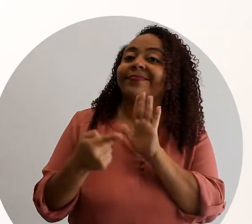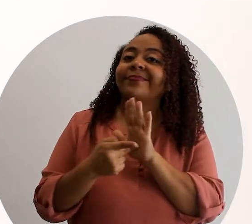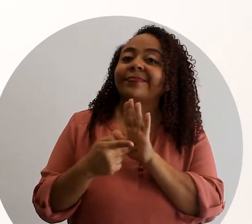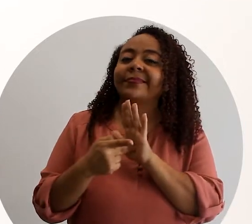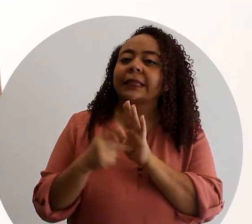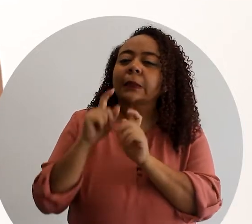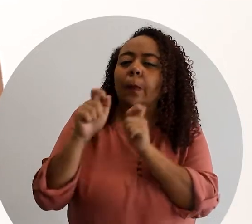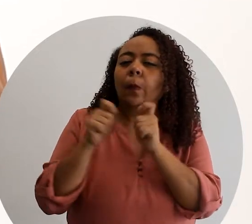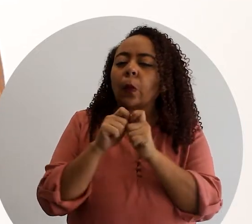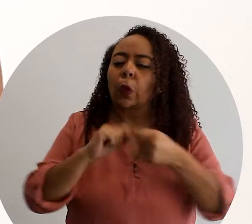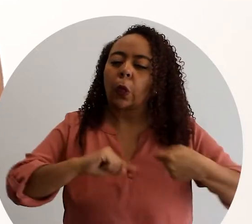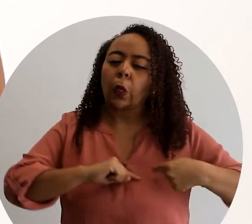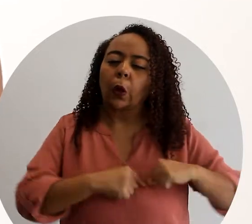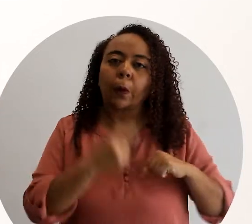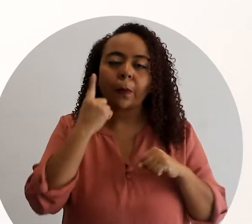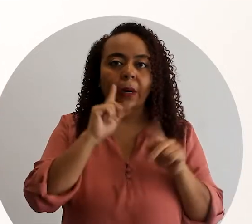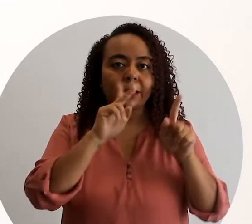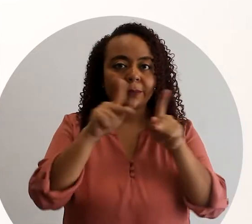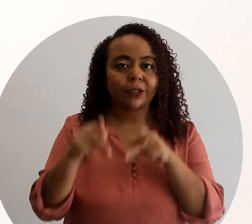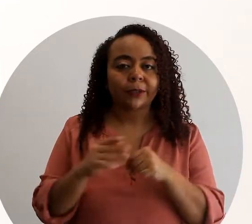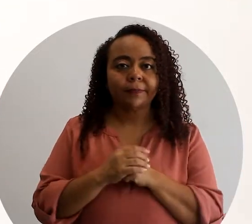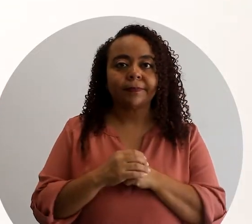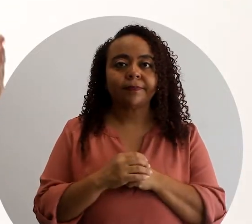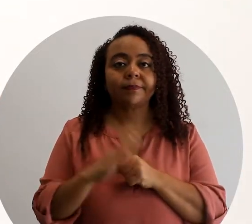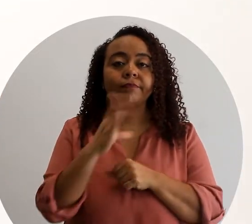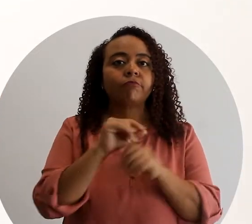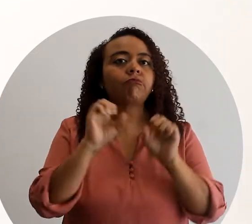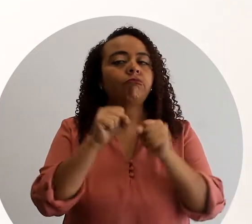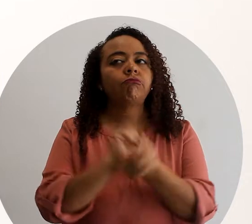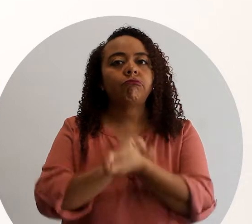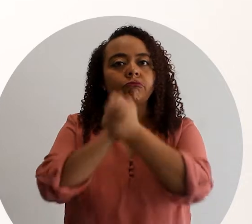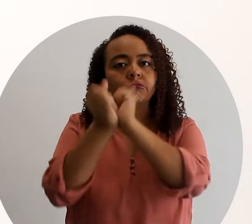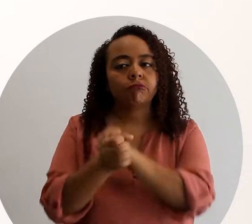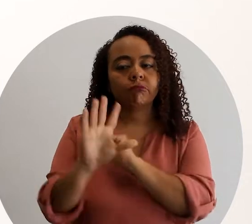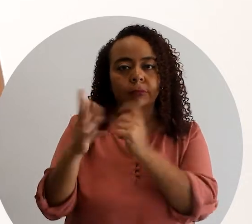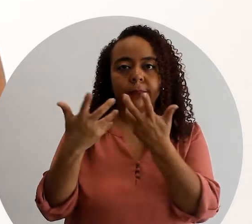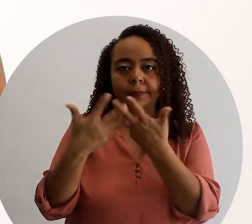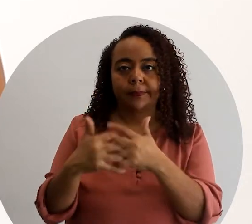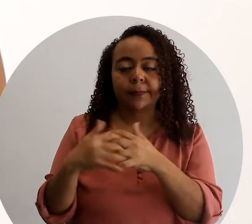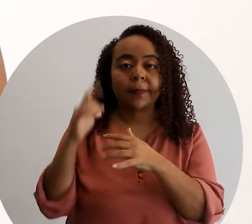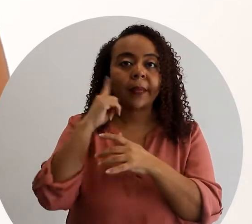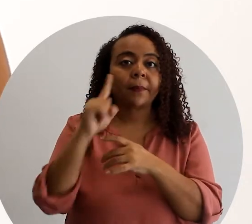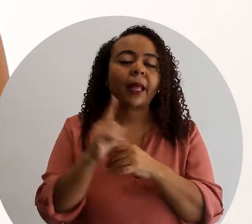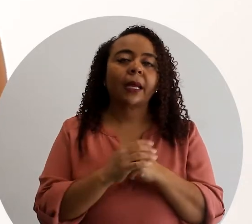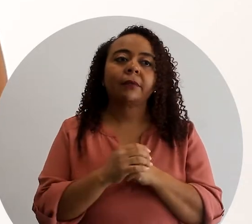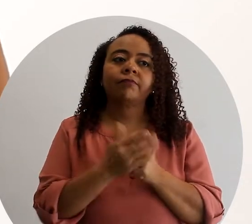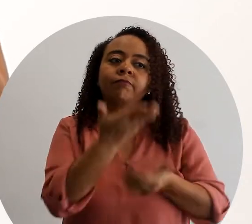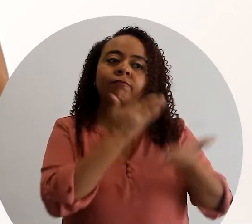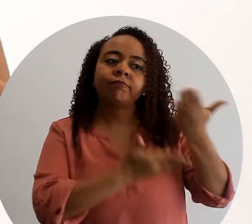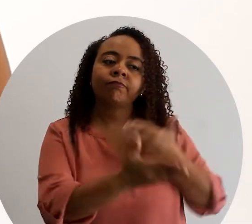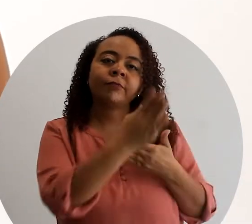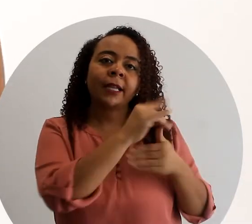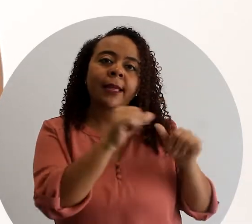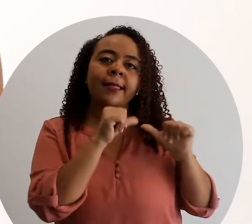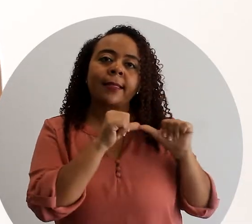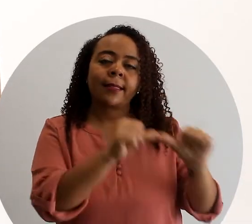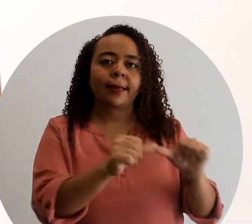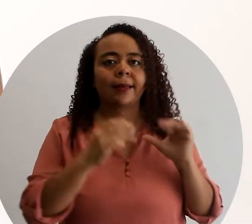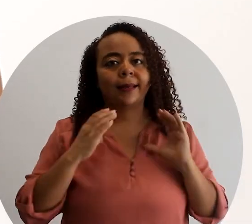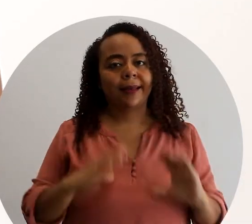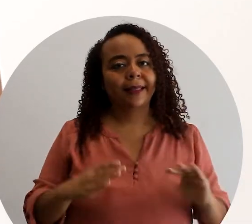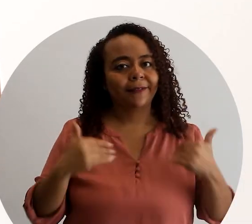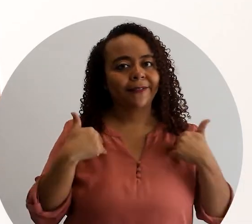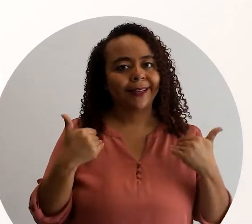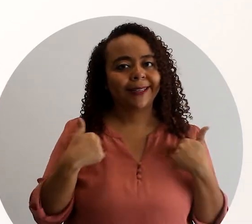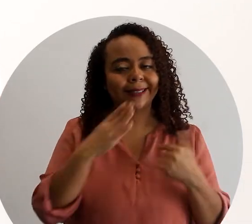signifique un punto de dolor para las personas y más bien pueda hacer cambios en su empresa para compensarles y mantener